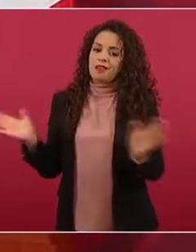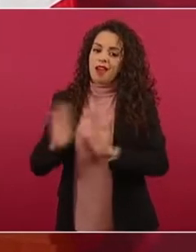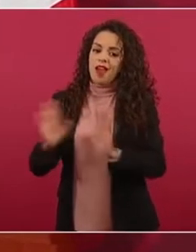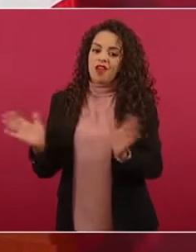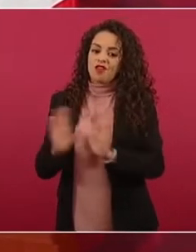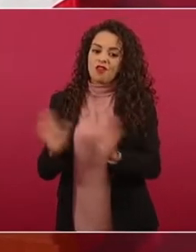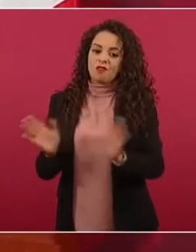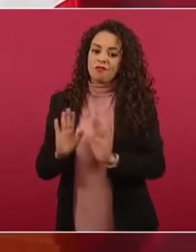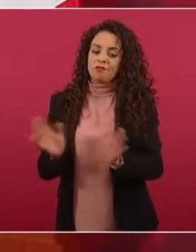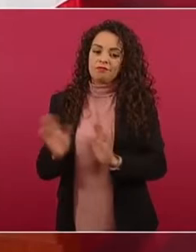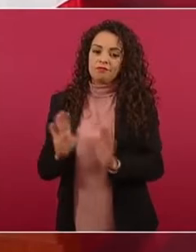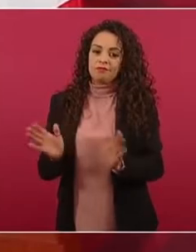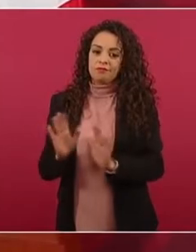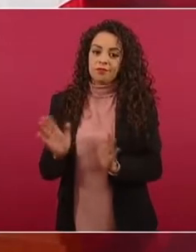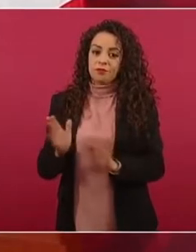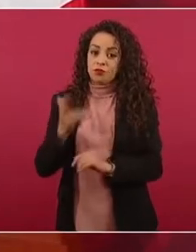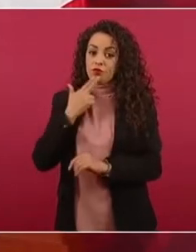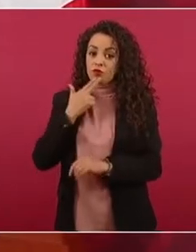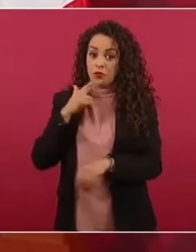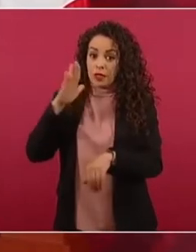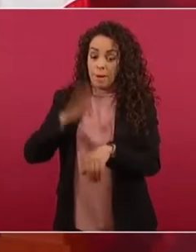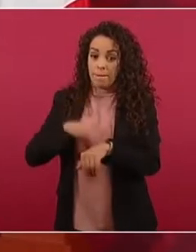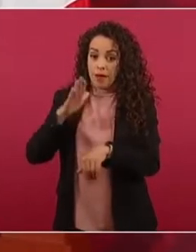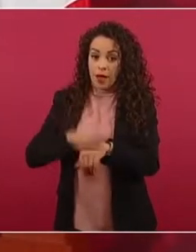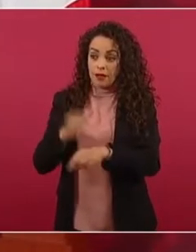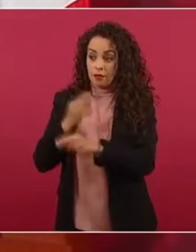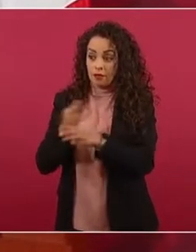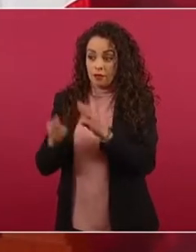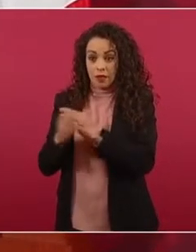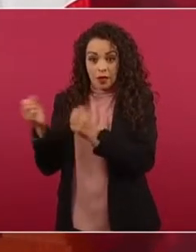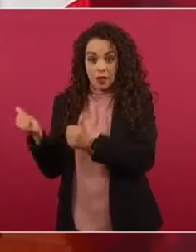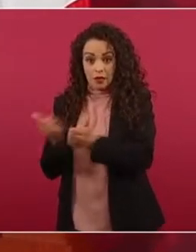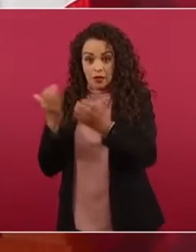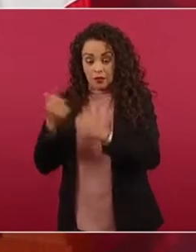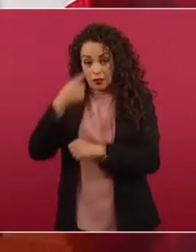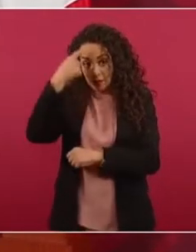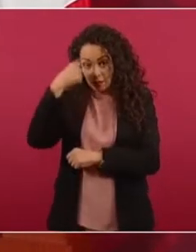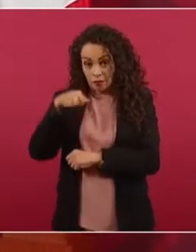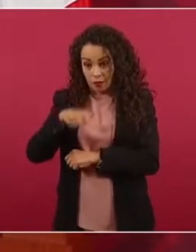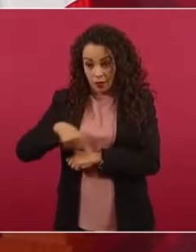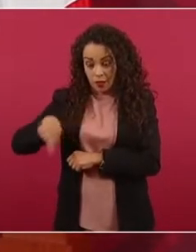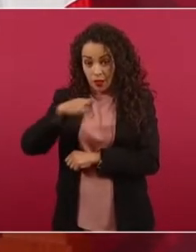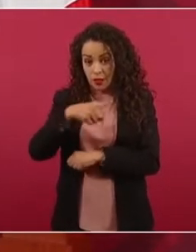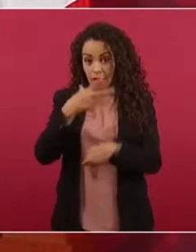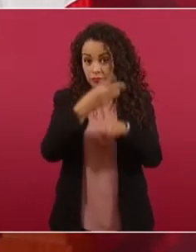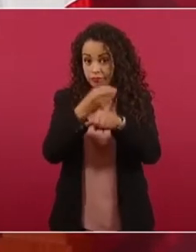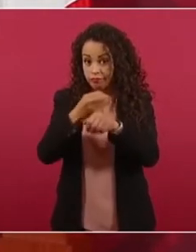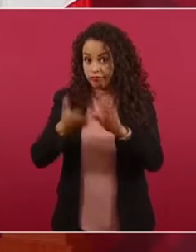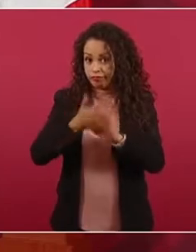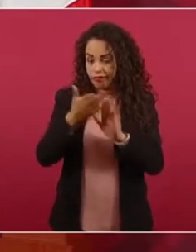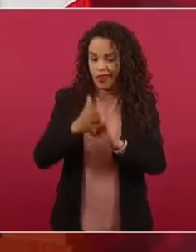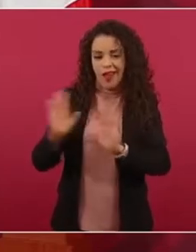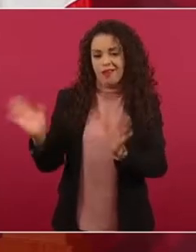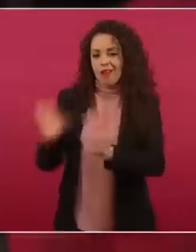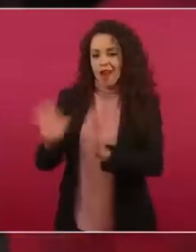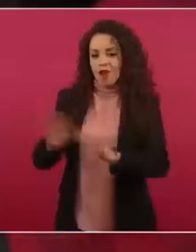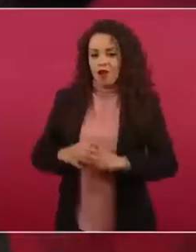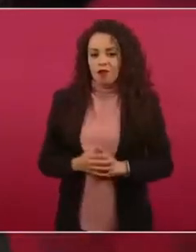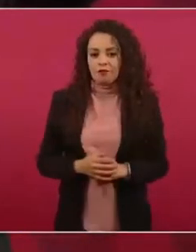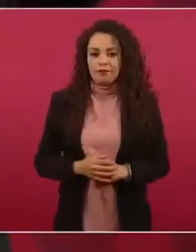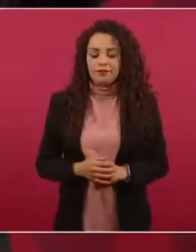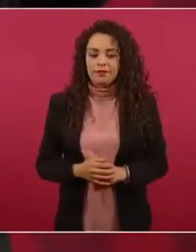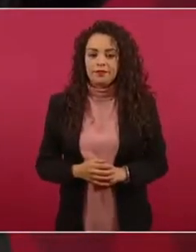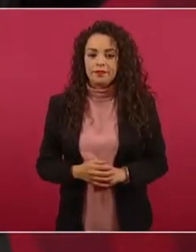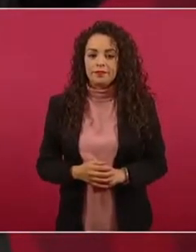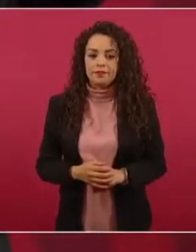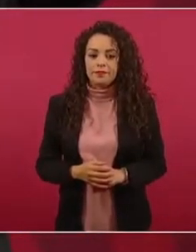como banco de material esta región. Y seguramente ya los abogados